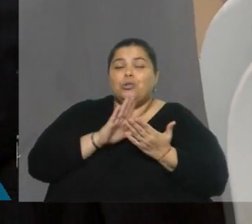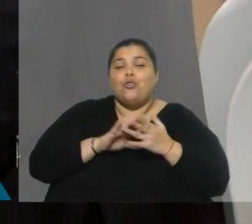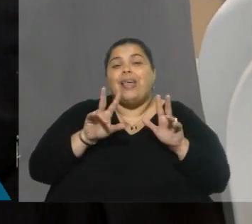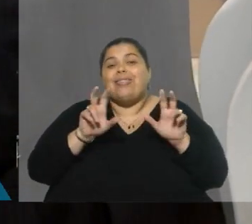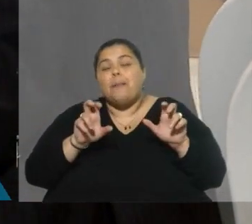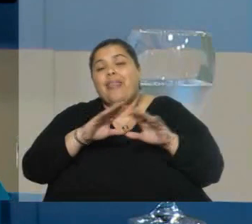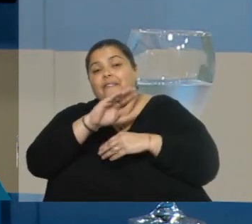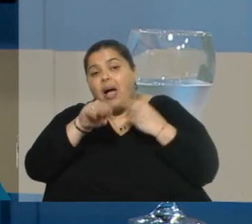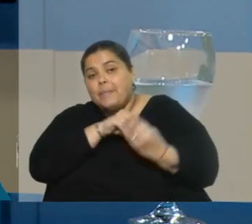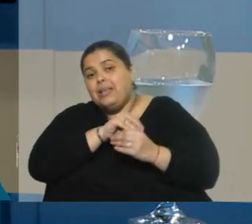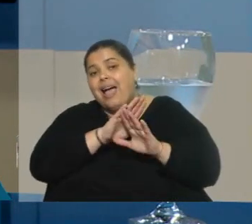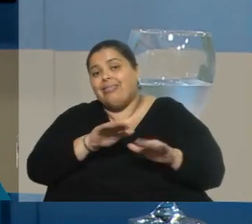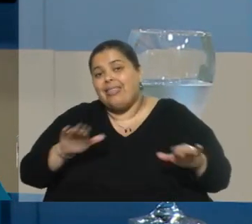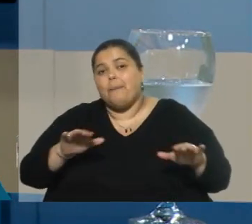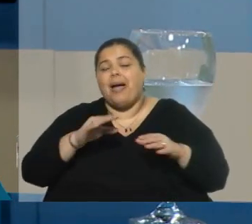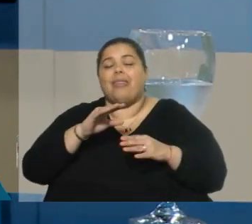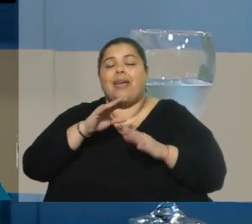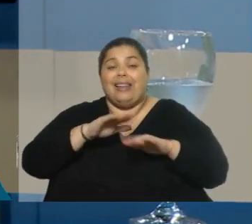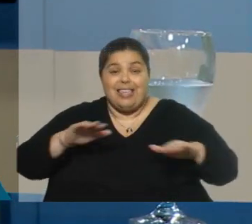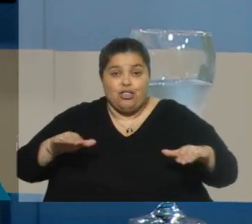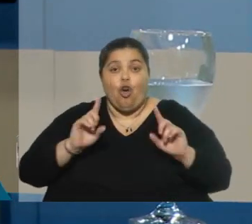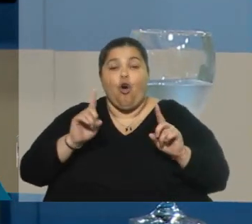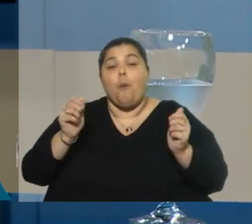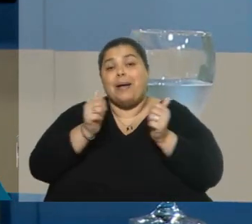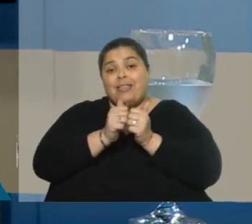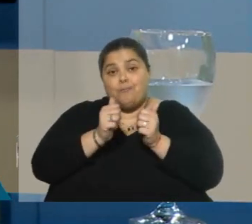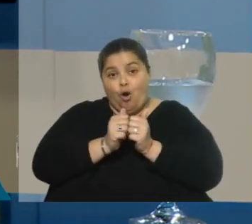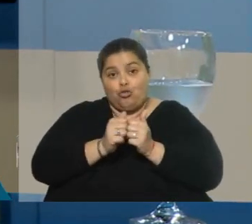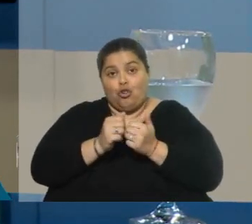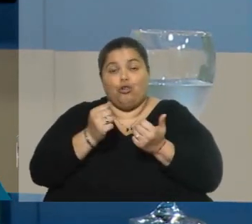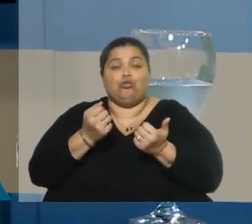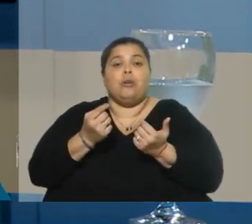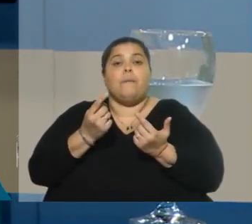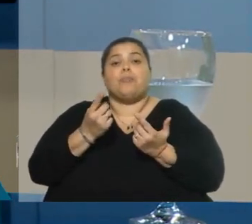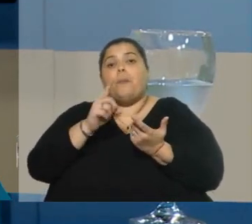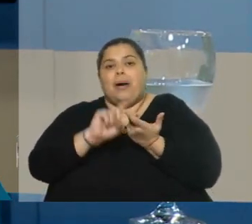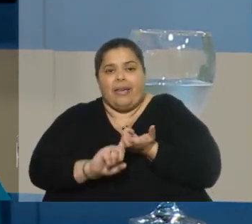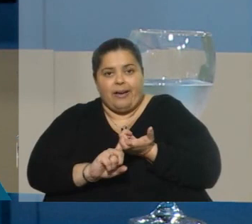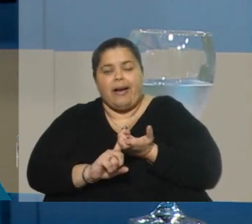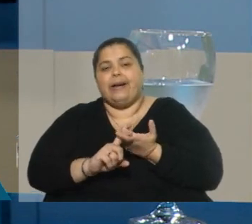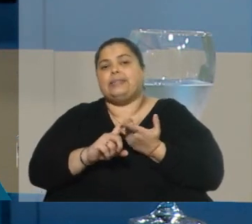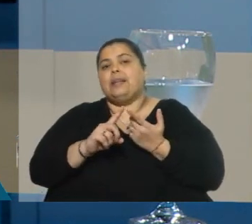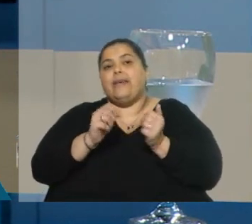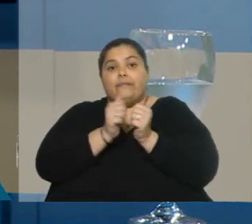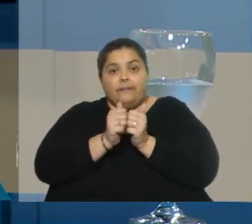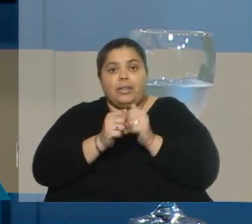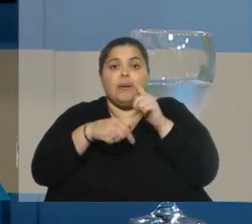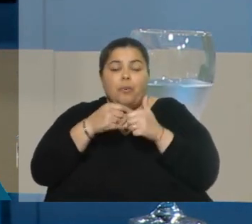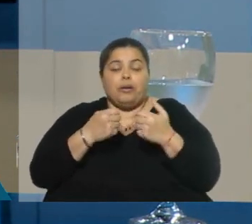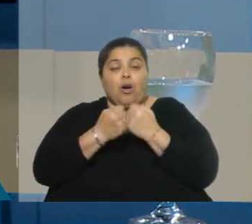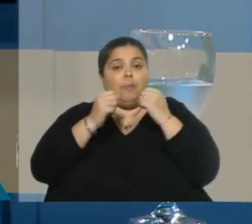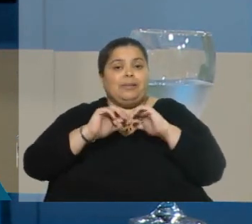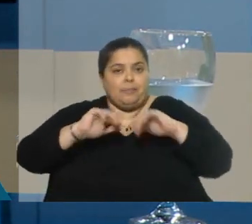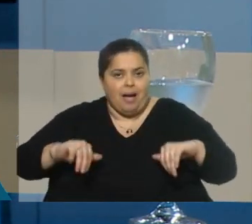vinculados a niños, a matrimonios o a parejas que, bueno, que viven de consumo y que repentinamente se separan o se disuelven,